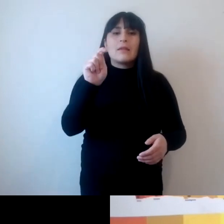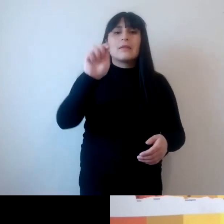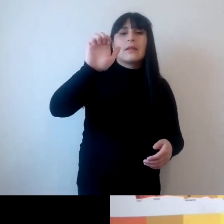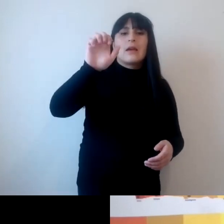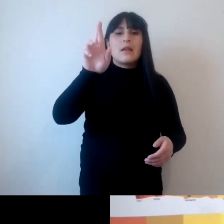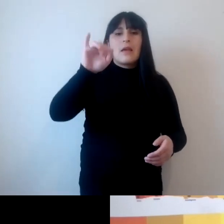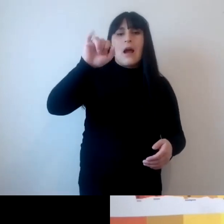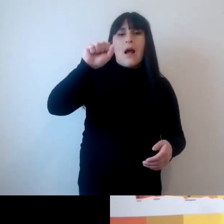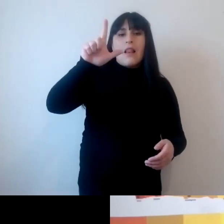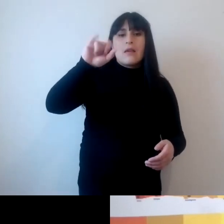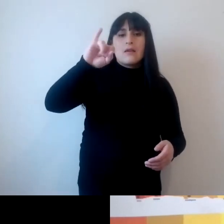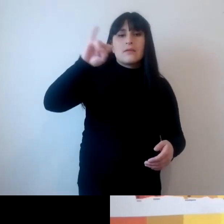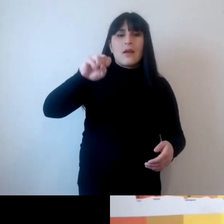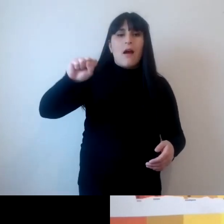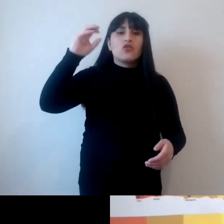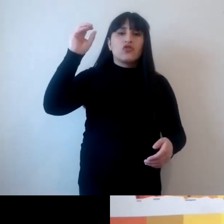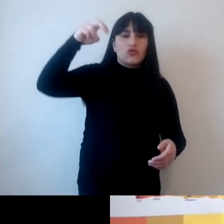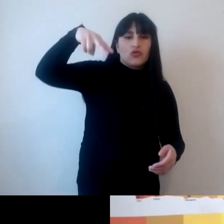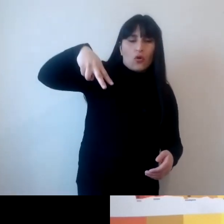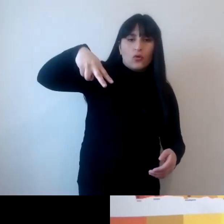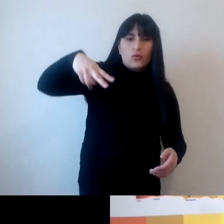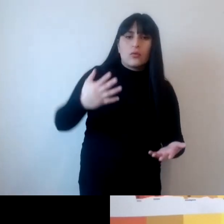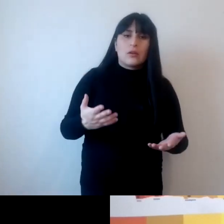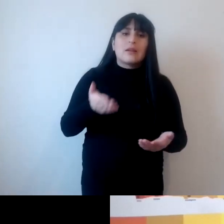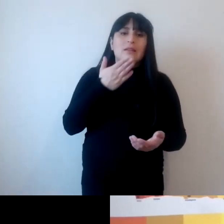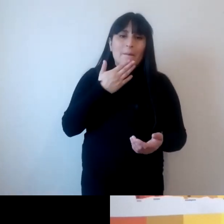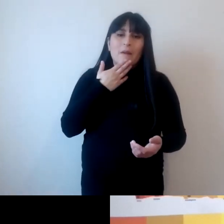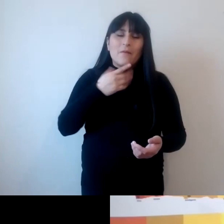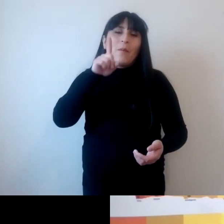también en el campo educativo de crecimiento que es un concepto tabú